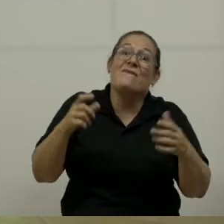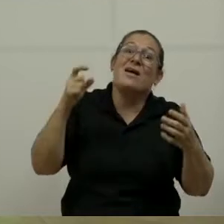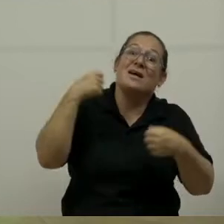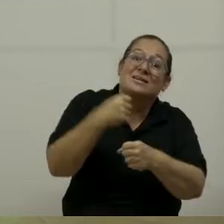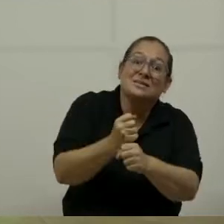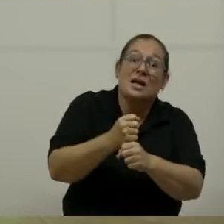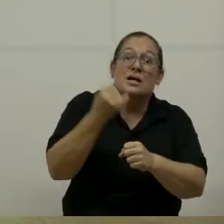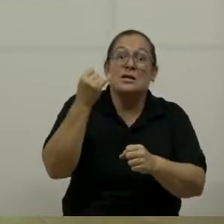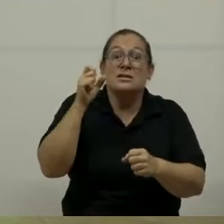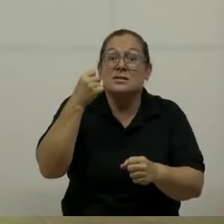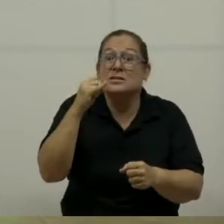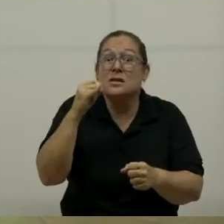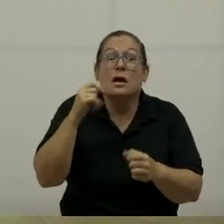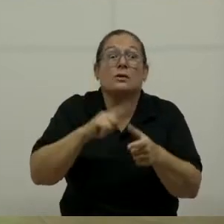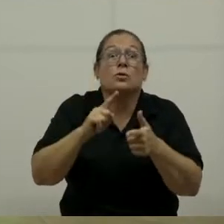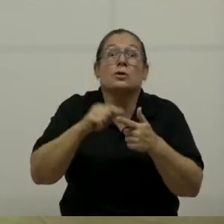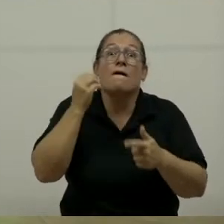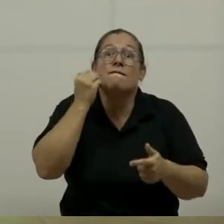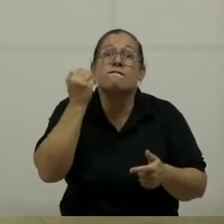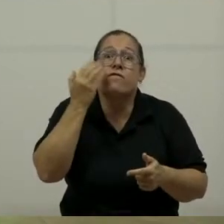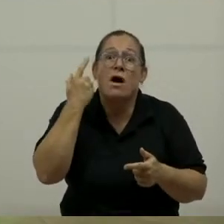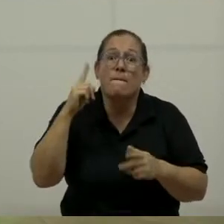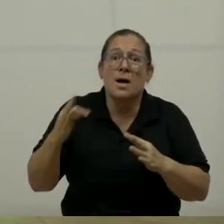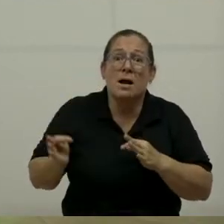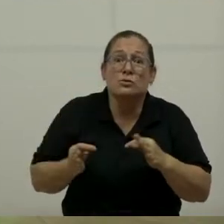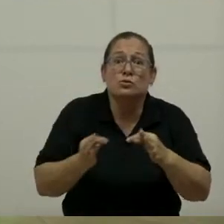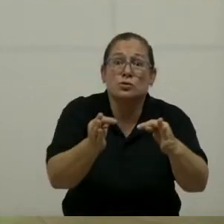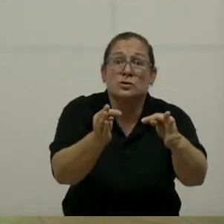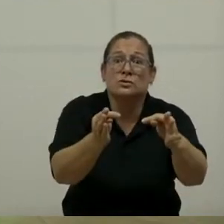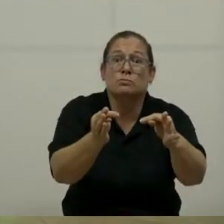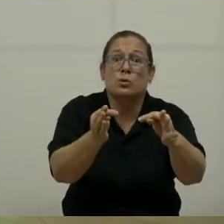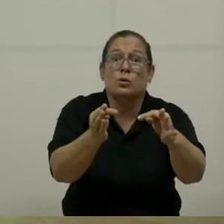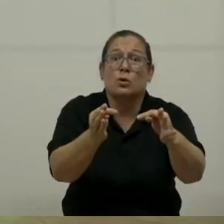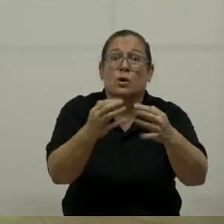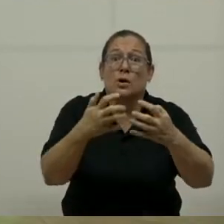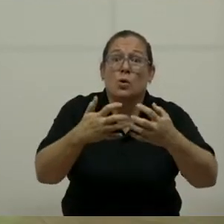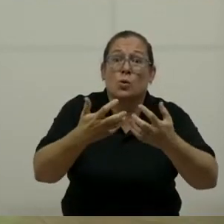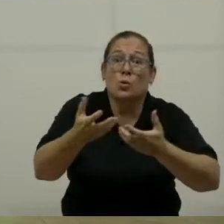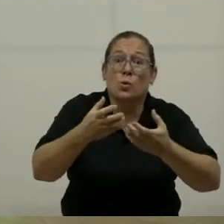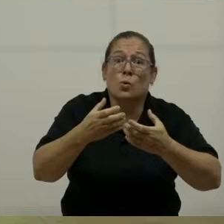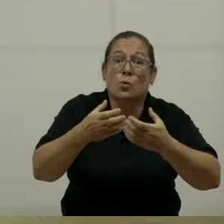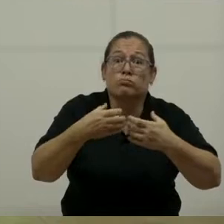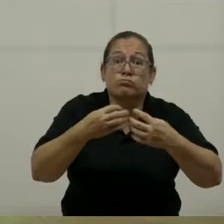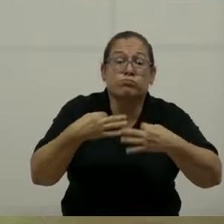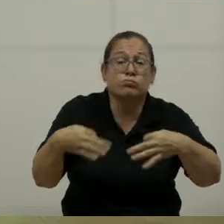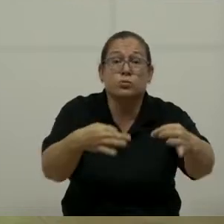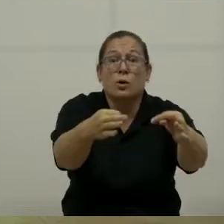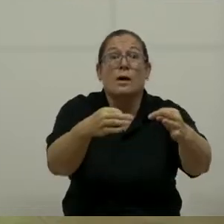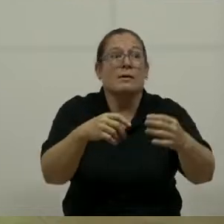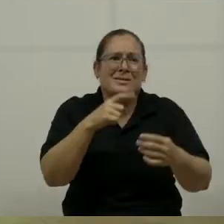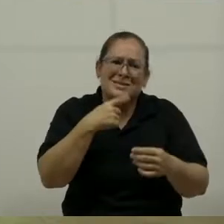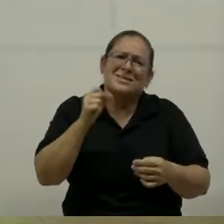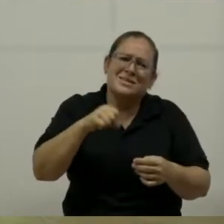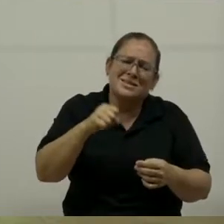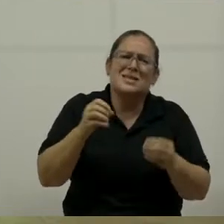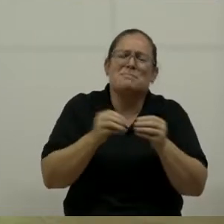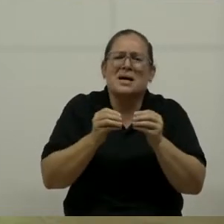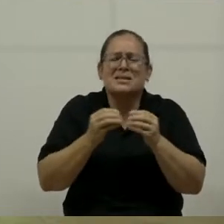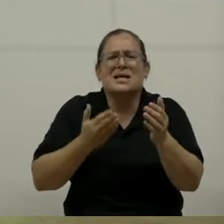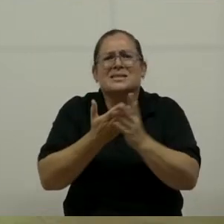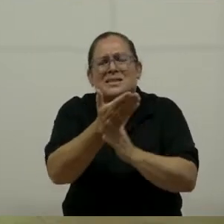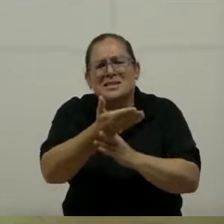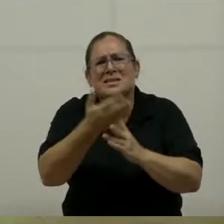facilitaría enormemente a que el inversionista en un solo lugar tiene todos los trámites. Y cambio accesible a nuestra mano. Es algo de